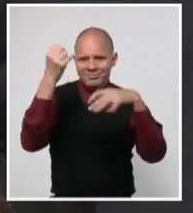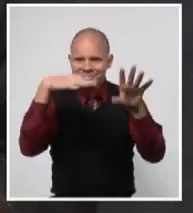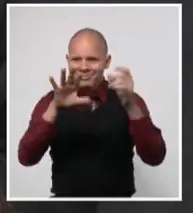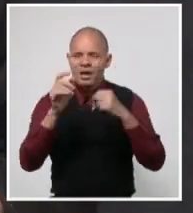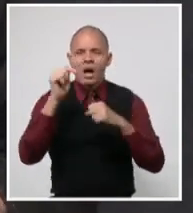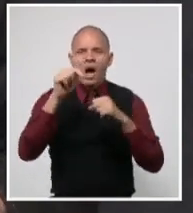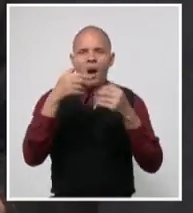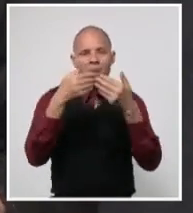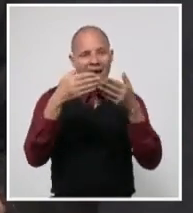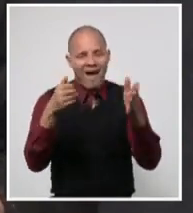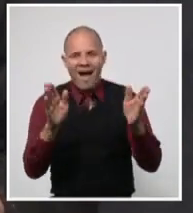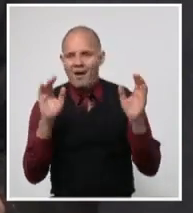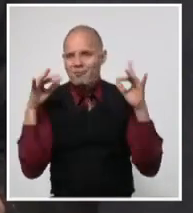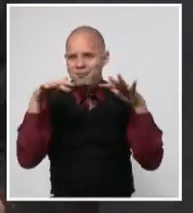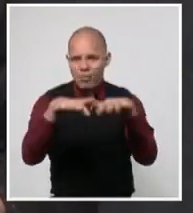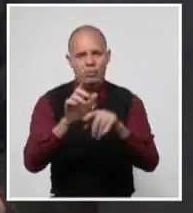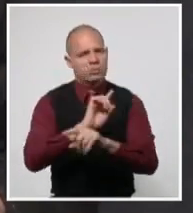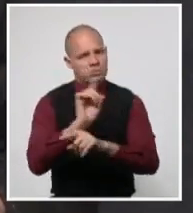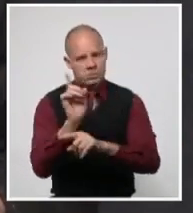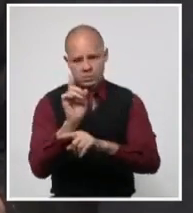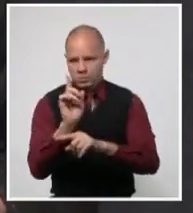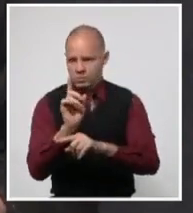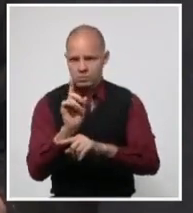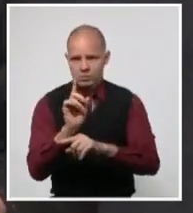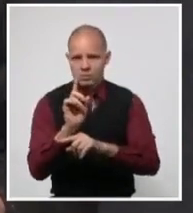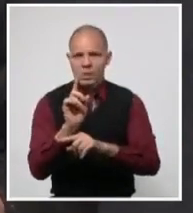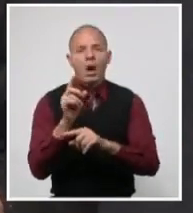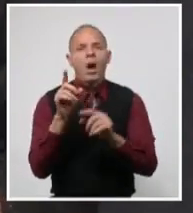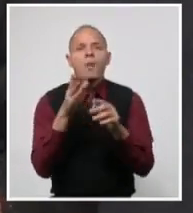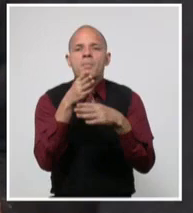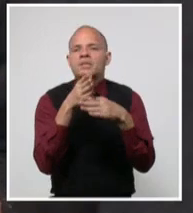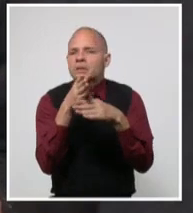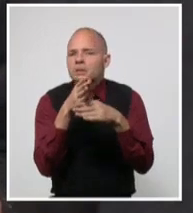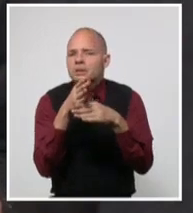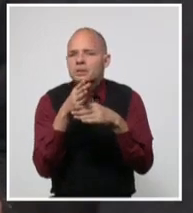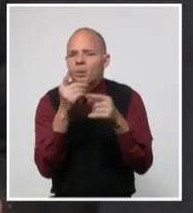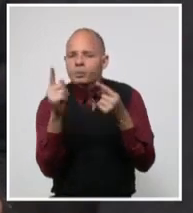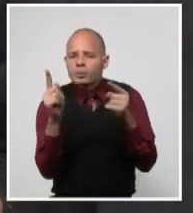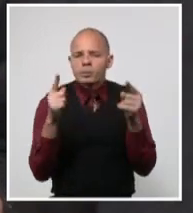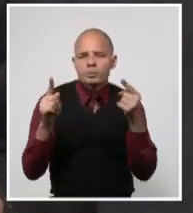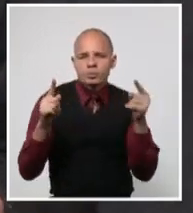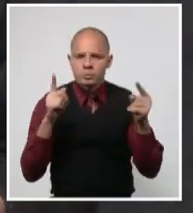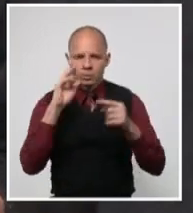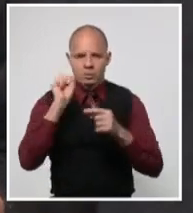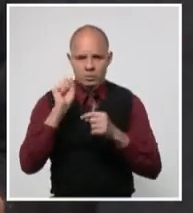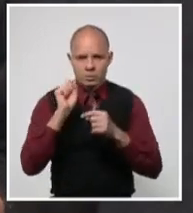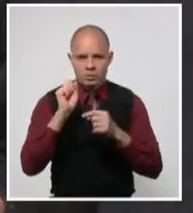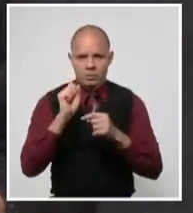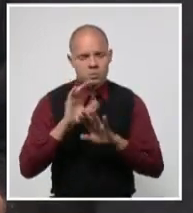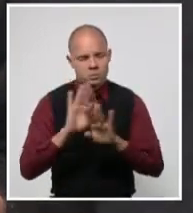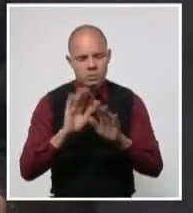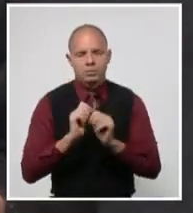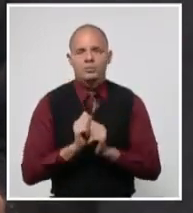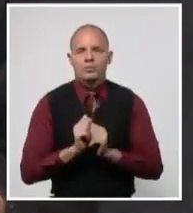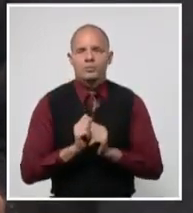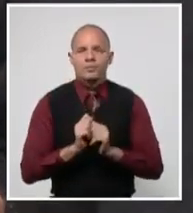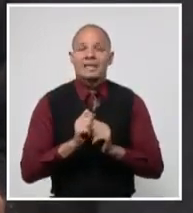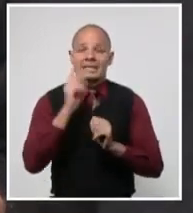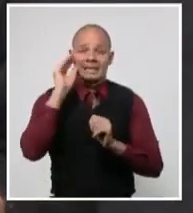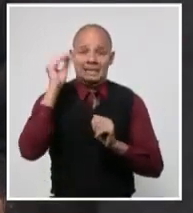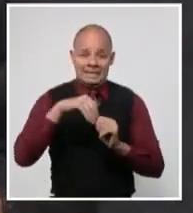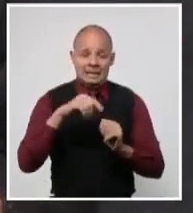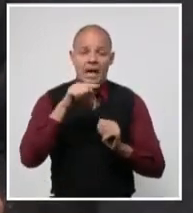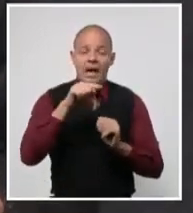y características. El inicio de la aplicación gradual de las medidas contempladas en la